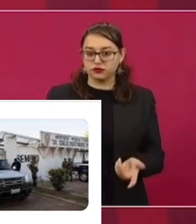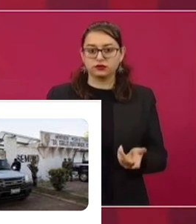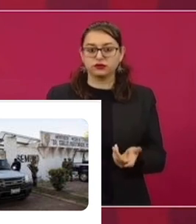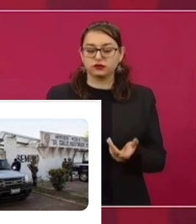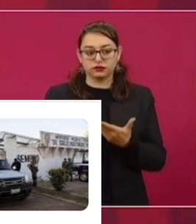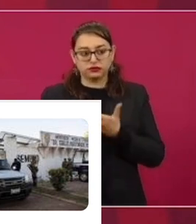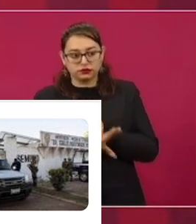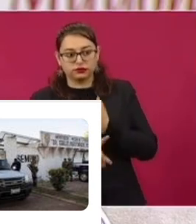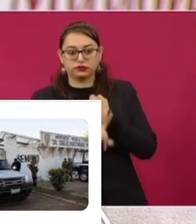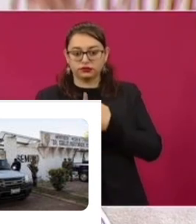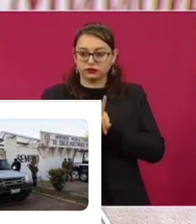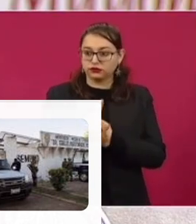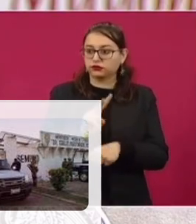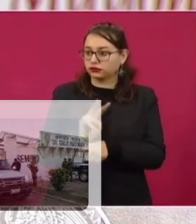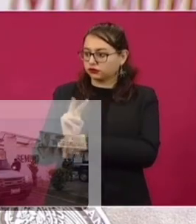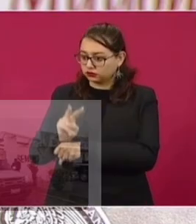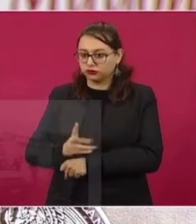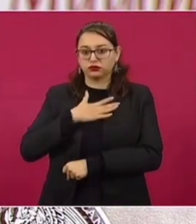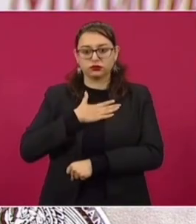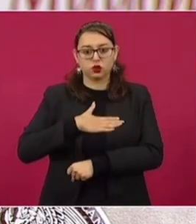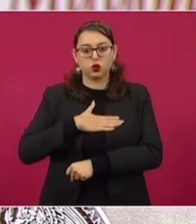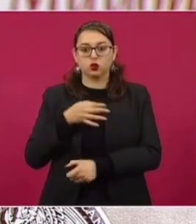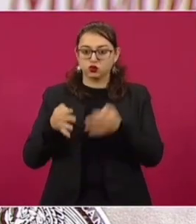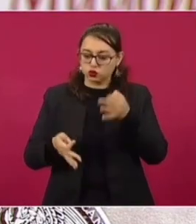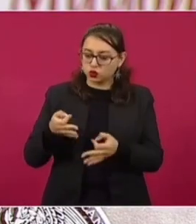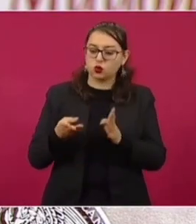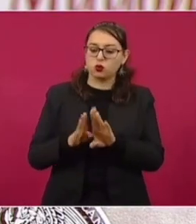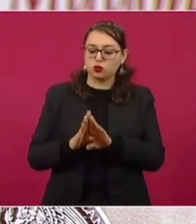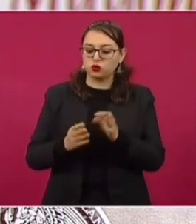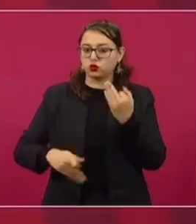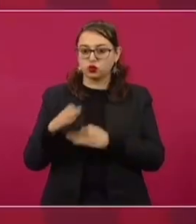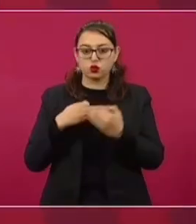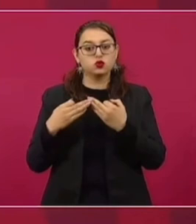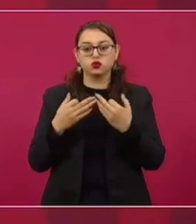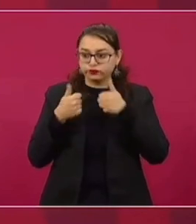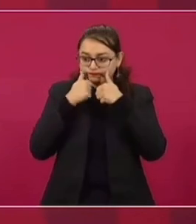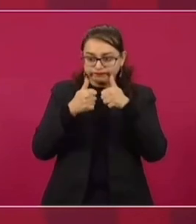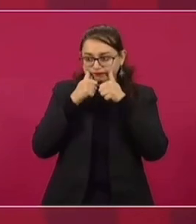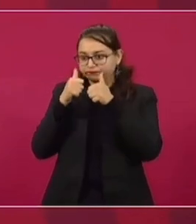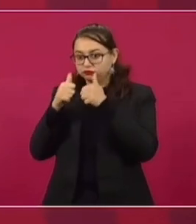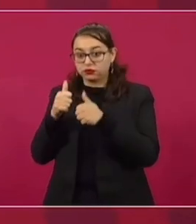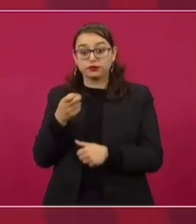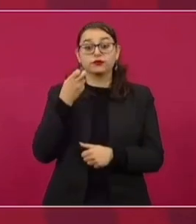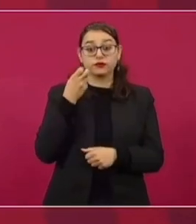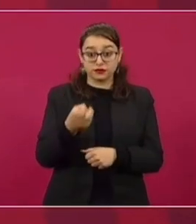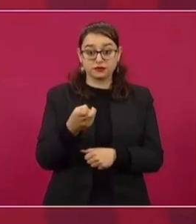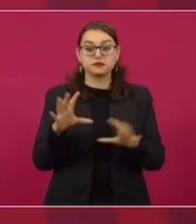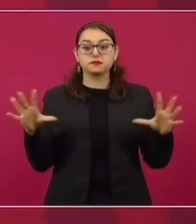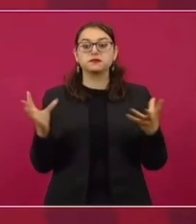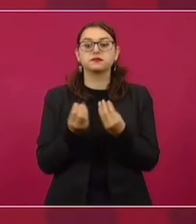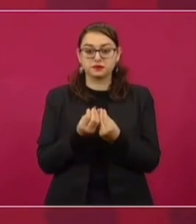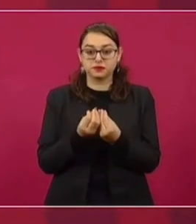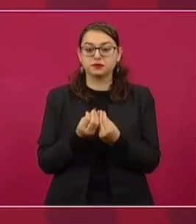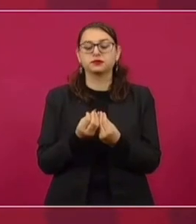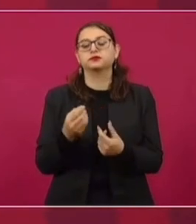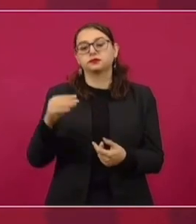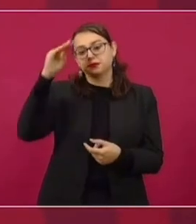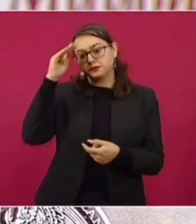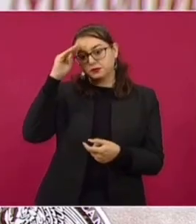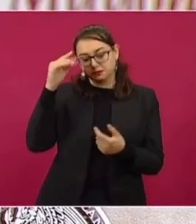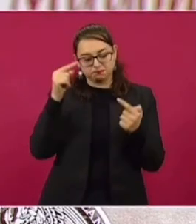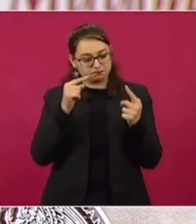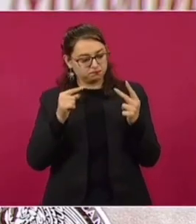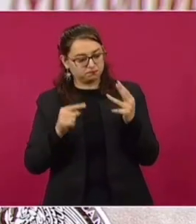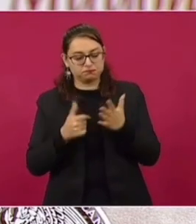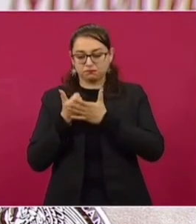prevención, a la procuración de justicia y a la impartición de justicia y hemos venido tomando de manera conjunta medidas que nos